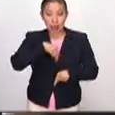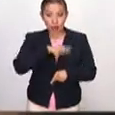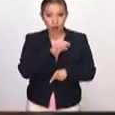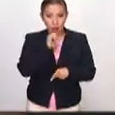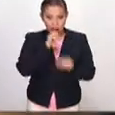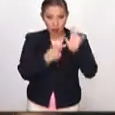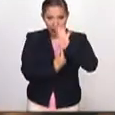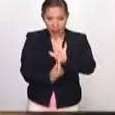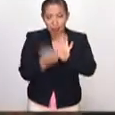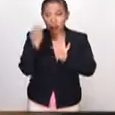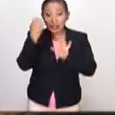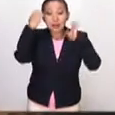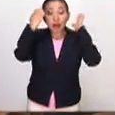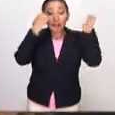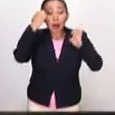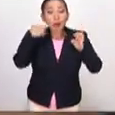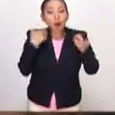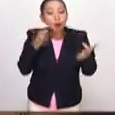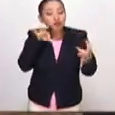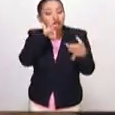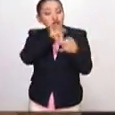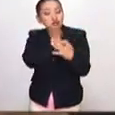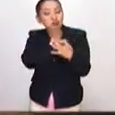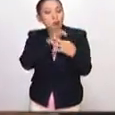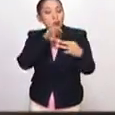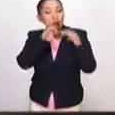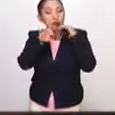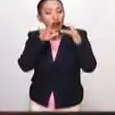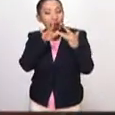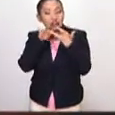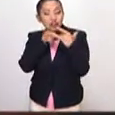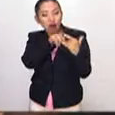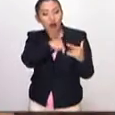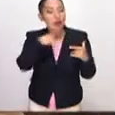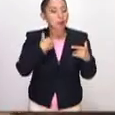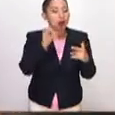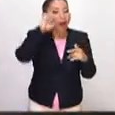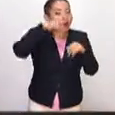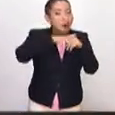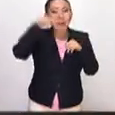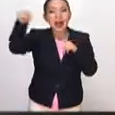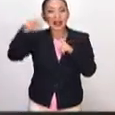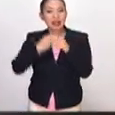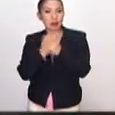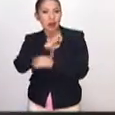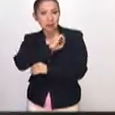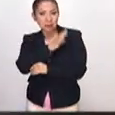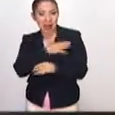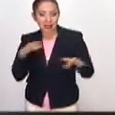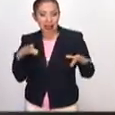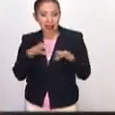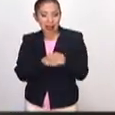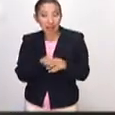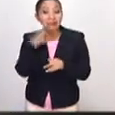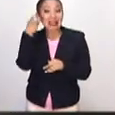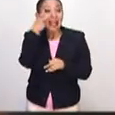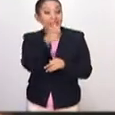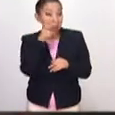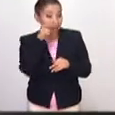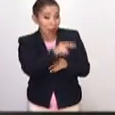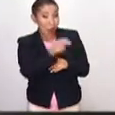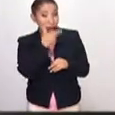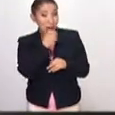por eso es una exposición de diálogo de vasos comunicantes entre la tradición europea y la tradición obohispana. O sea, tomaron estos ejercicios